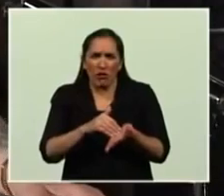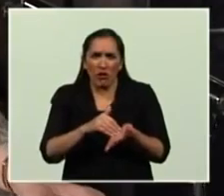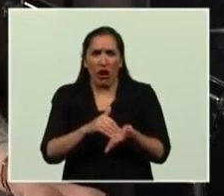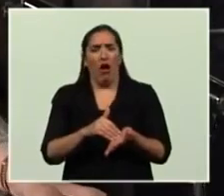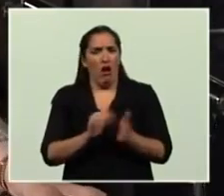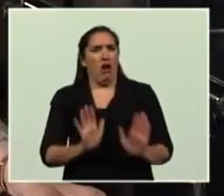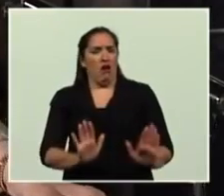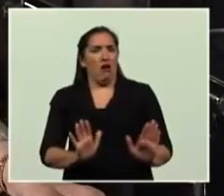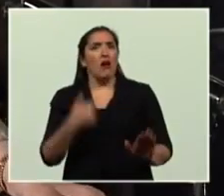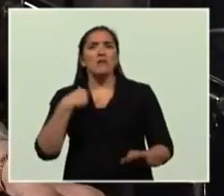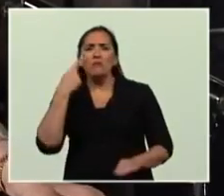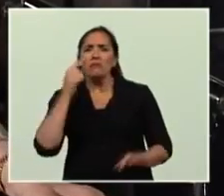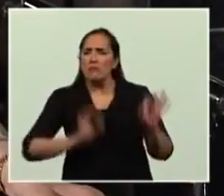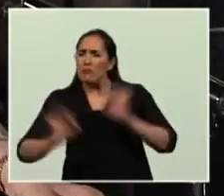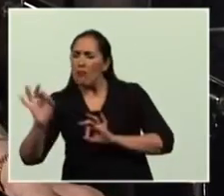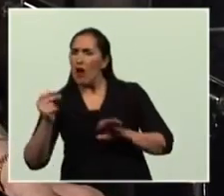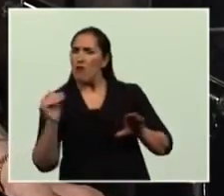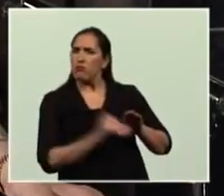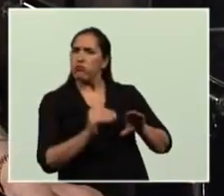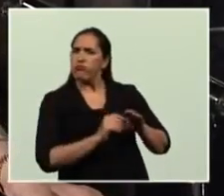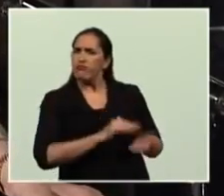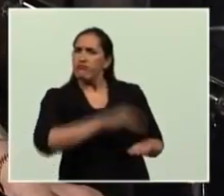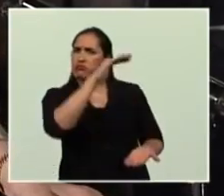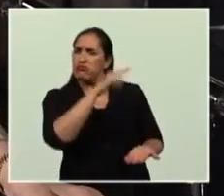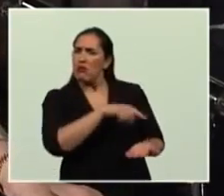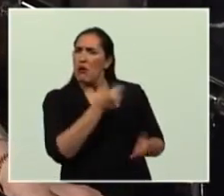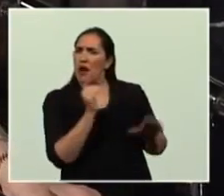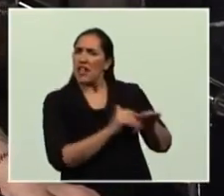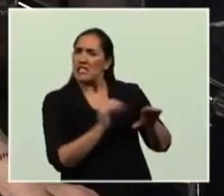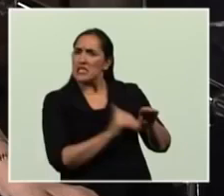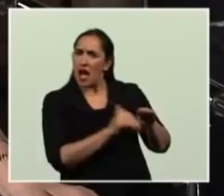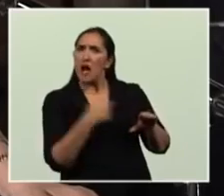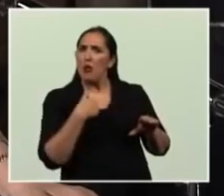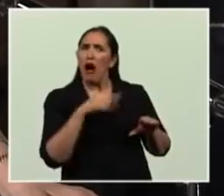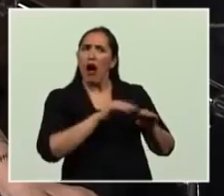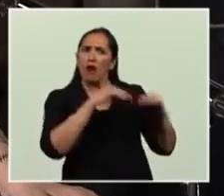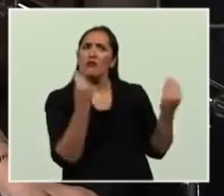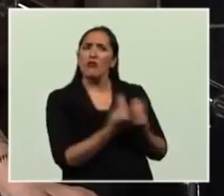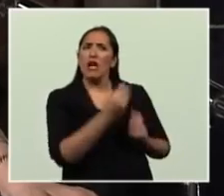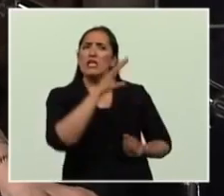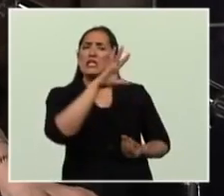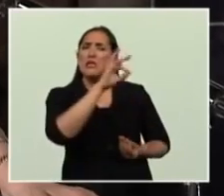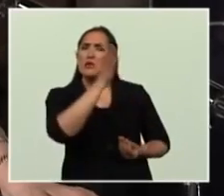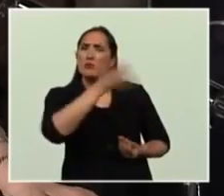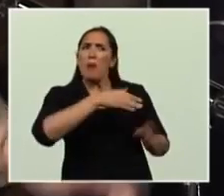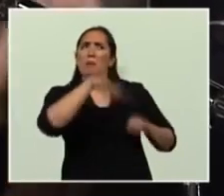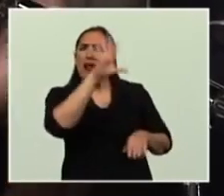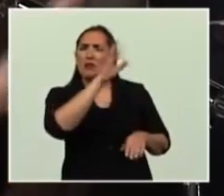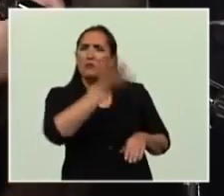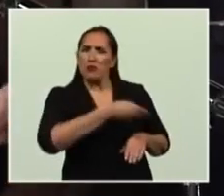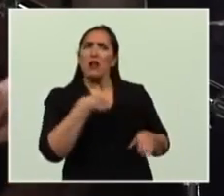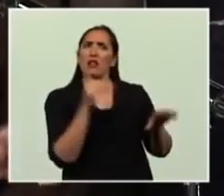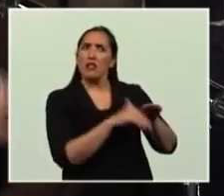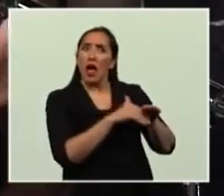las reservas, estamos con un poco más del 50% del total de las reservas del Banco Central,